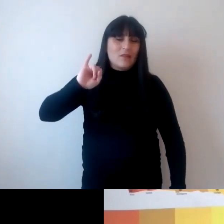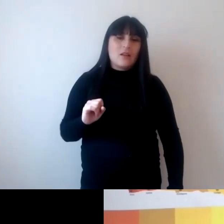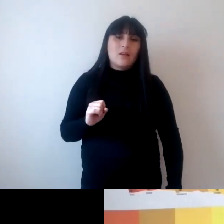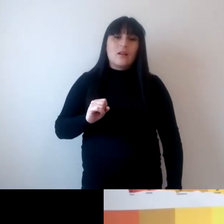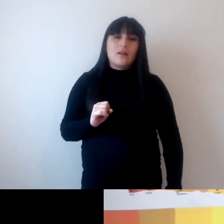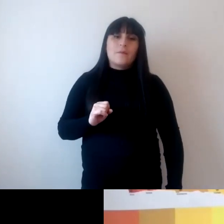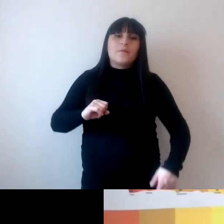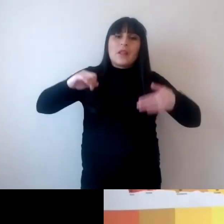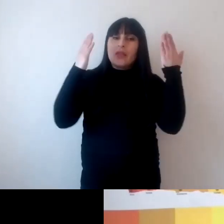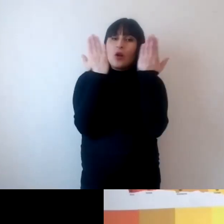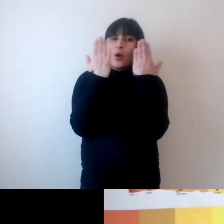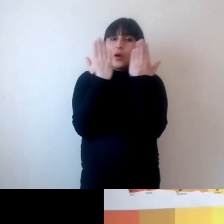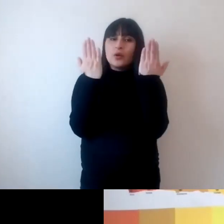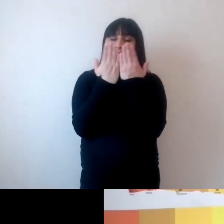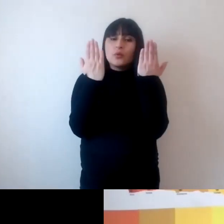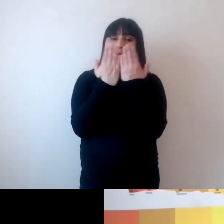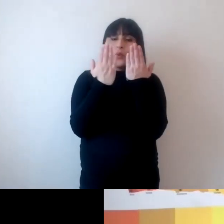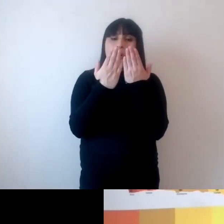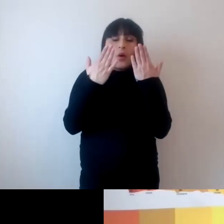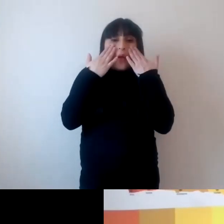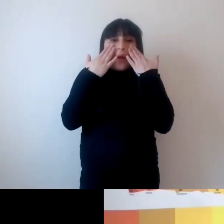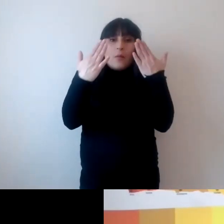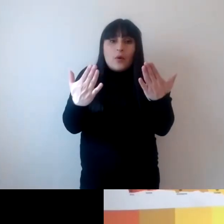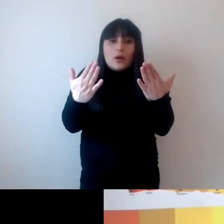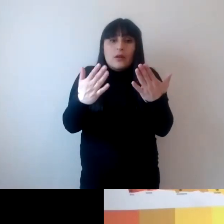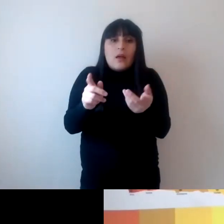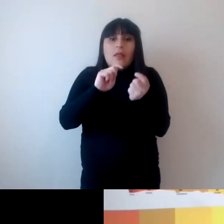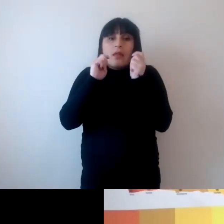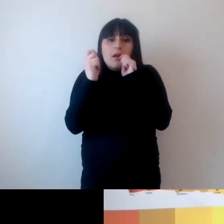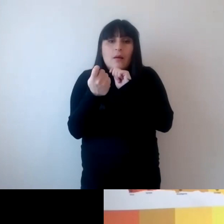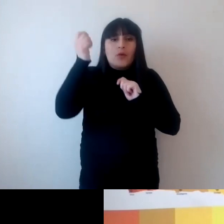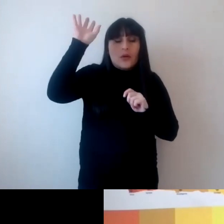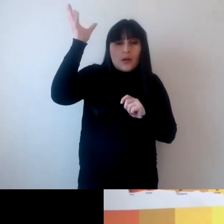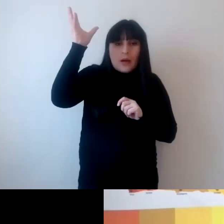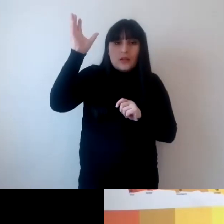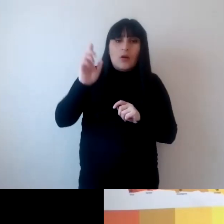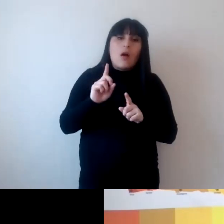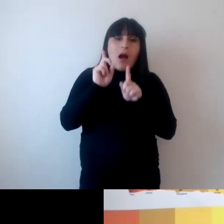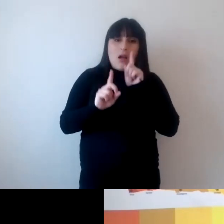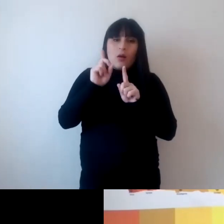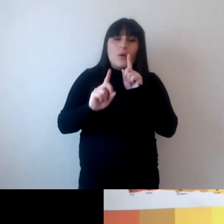estudios sobre representaciones sociales del cambio climático es que lo que proyecta el cambio climático son emociones negativas muy negativas